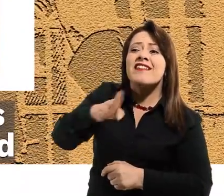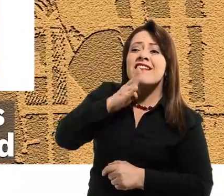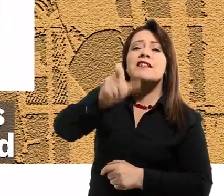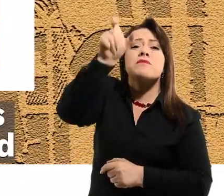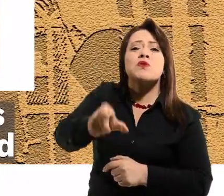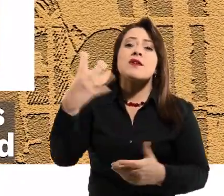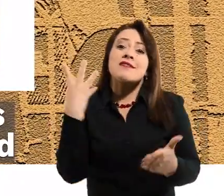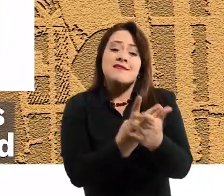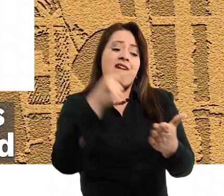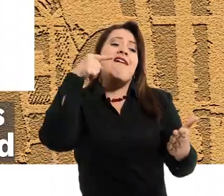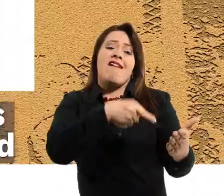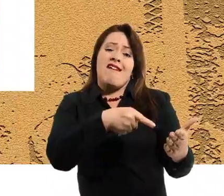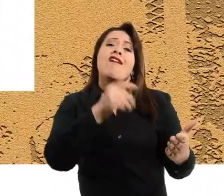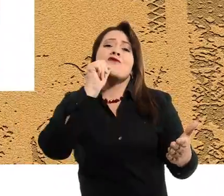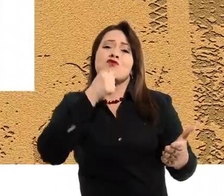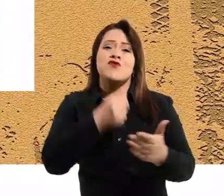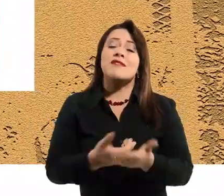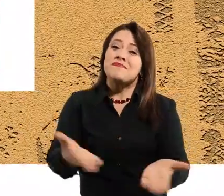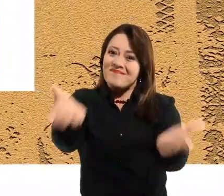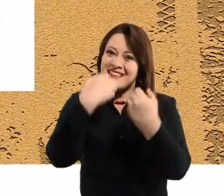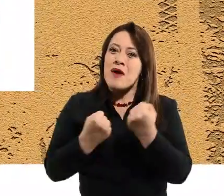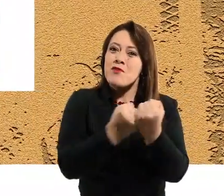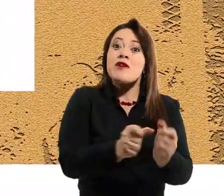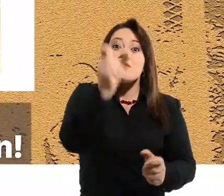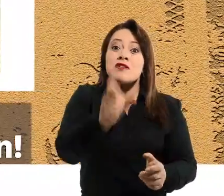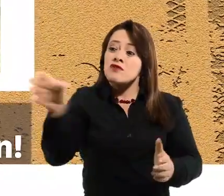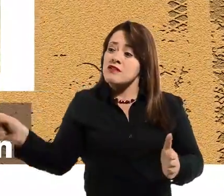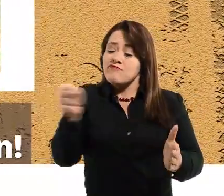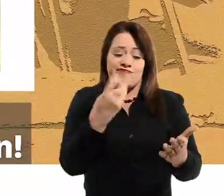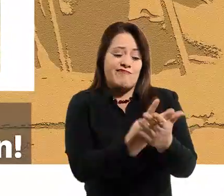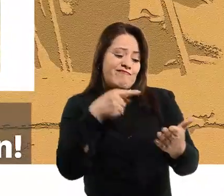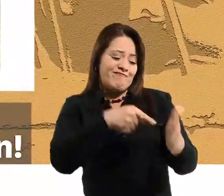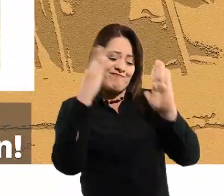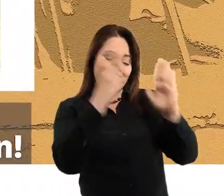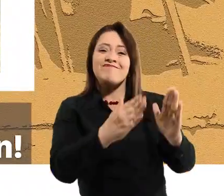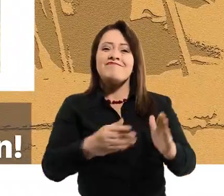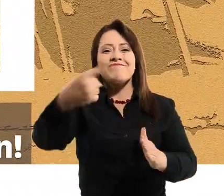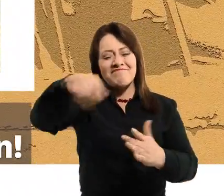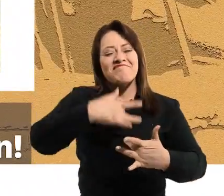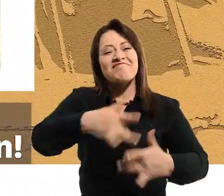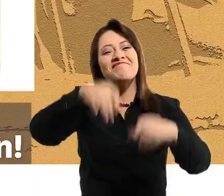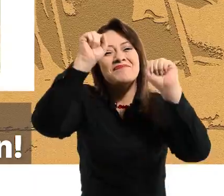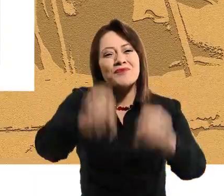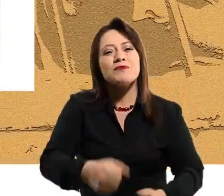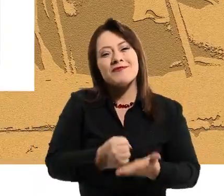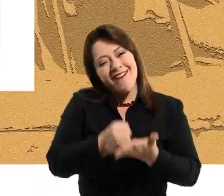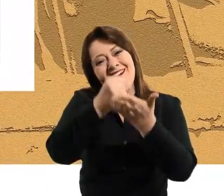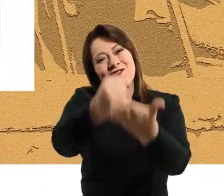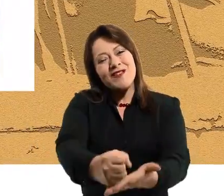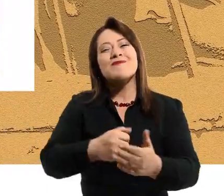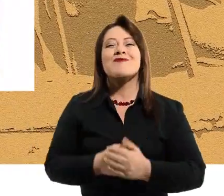apoyar a las personas que están privadas de la libertad. Ven y apoyemos esta linda causa. Lo mejor de nosotros es ser solidarios con los que lo necesitan.